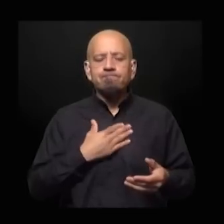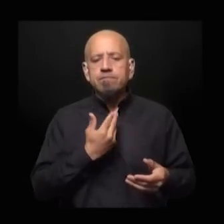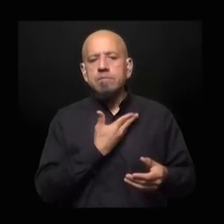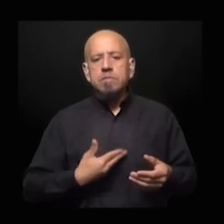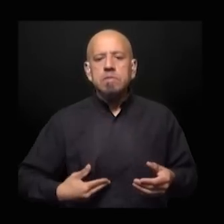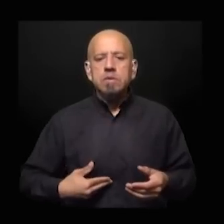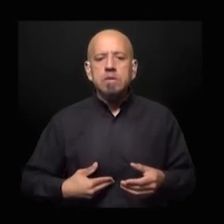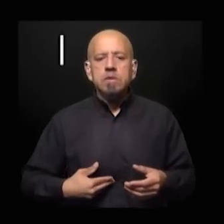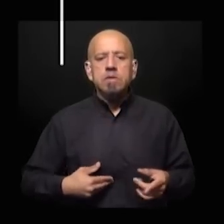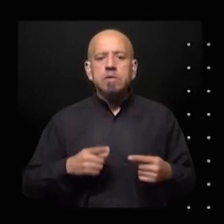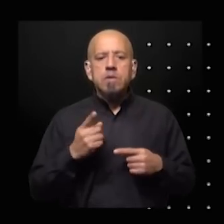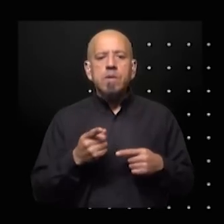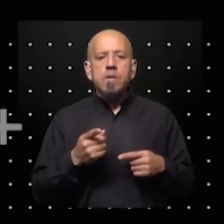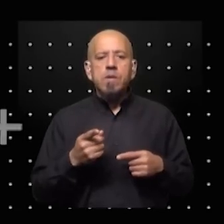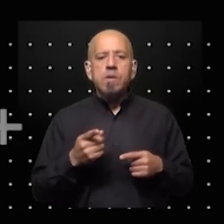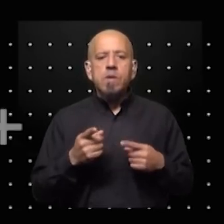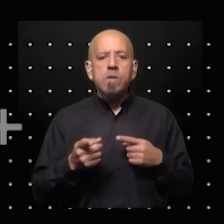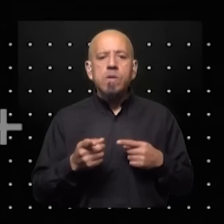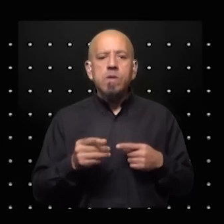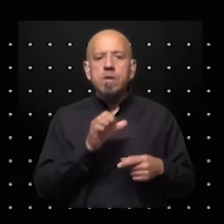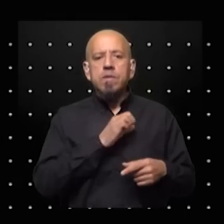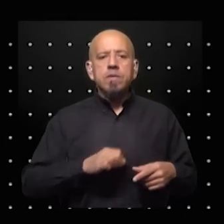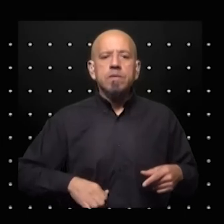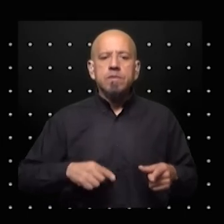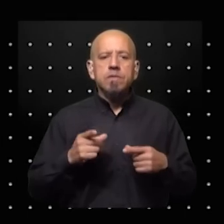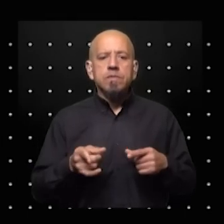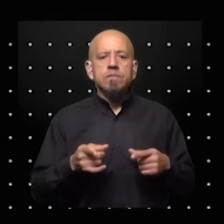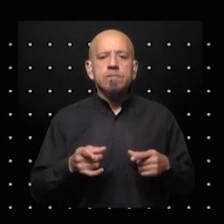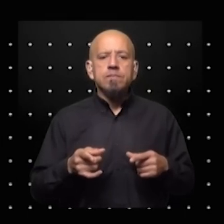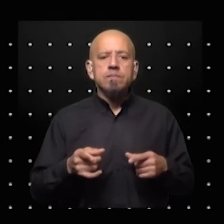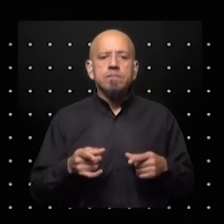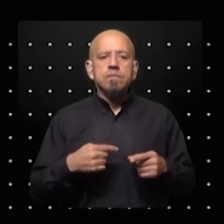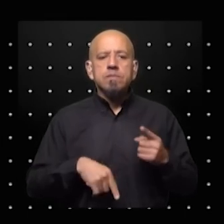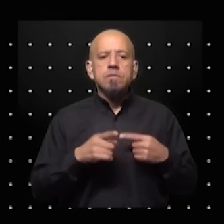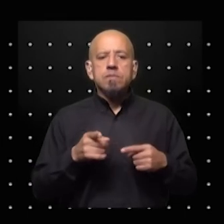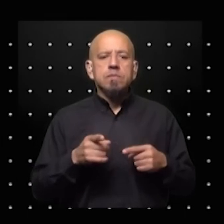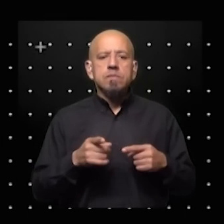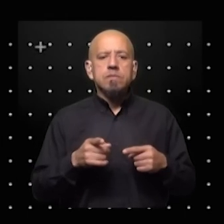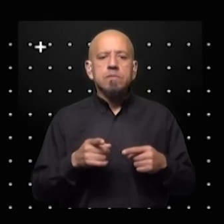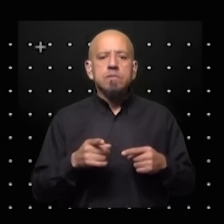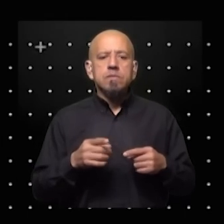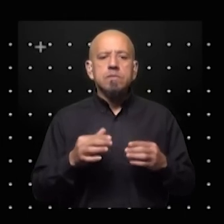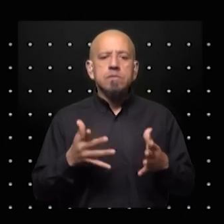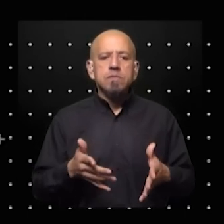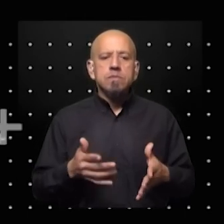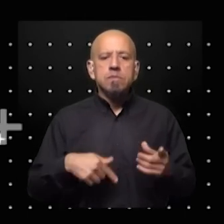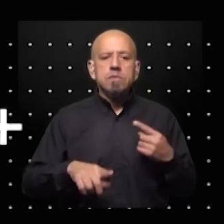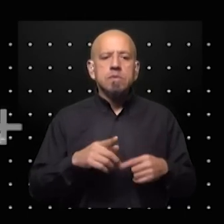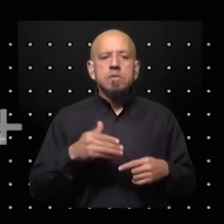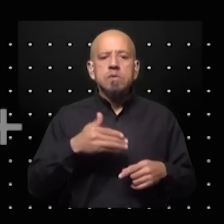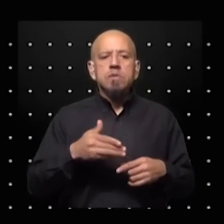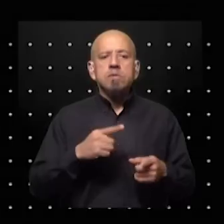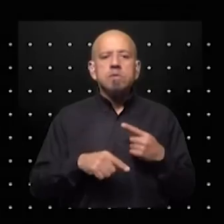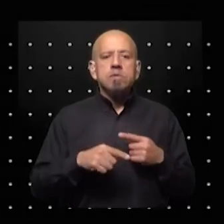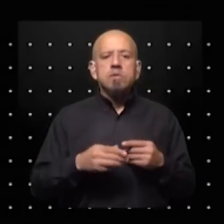gobiernos que han estado a cargo de ese Estado entonces bueno esa cuestión se refleja efectivamente o en baja participación electoral